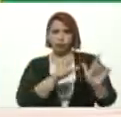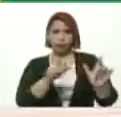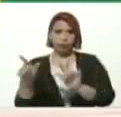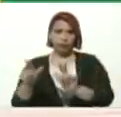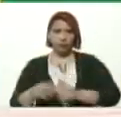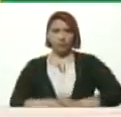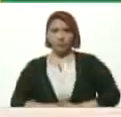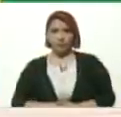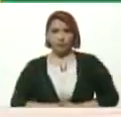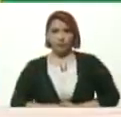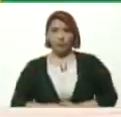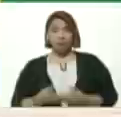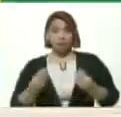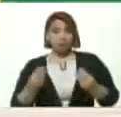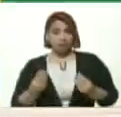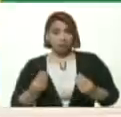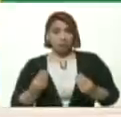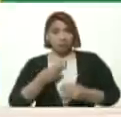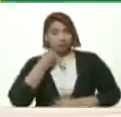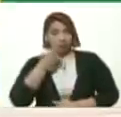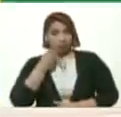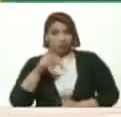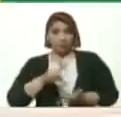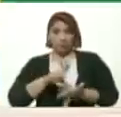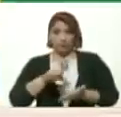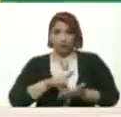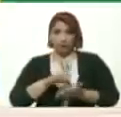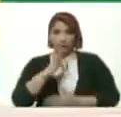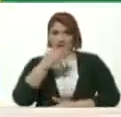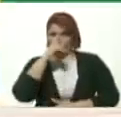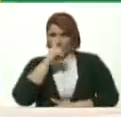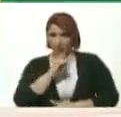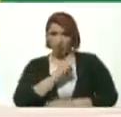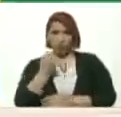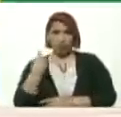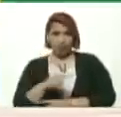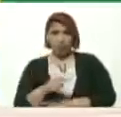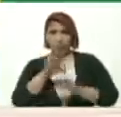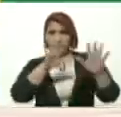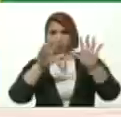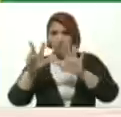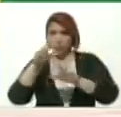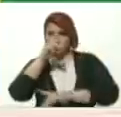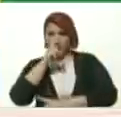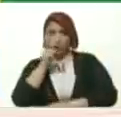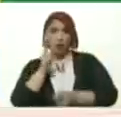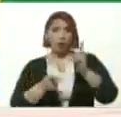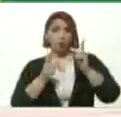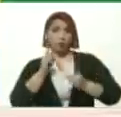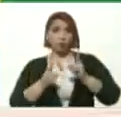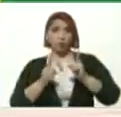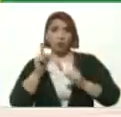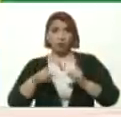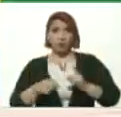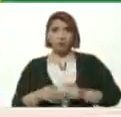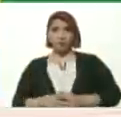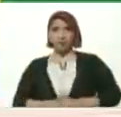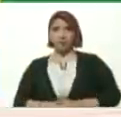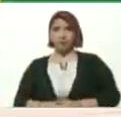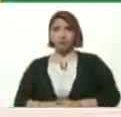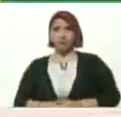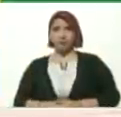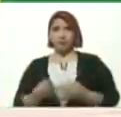Esto incluye Muchos muchachos De liceo Quinto año Que ya tienen 18 años Algunos Incluye A